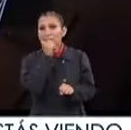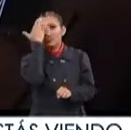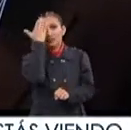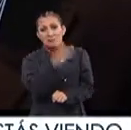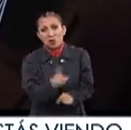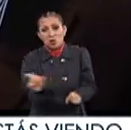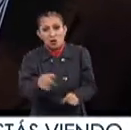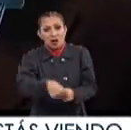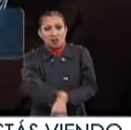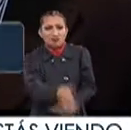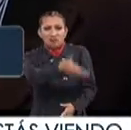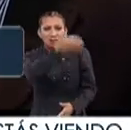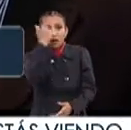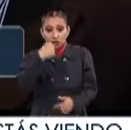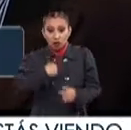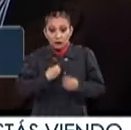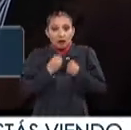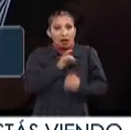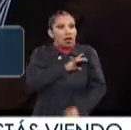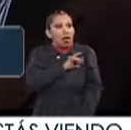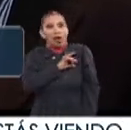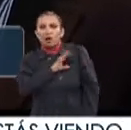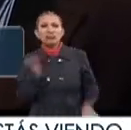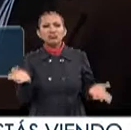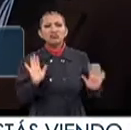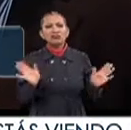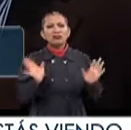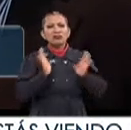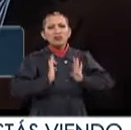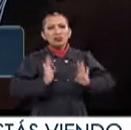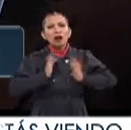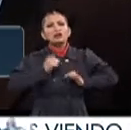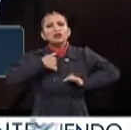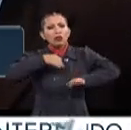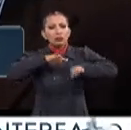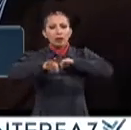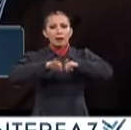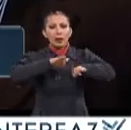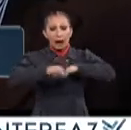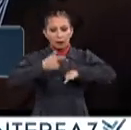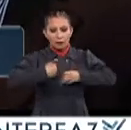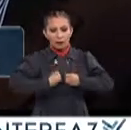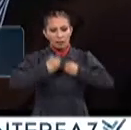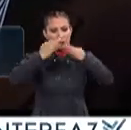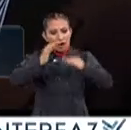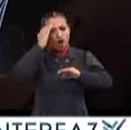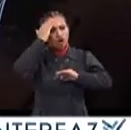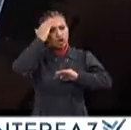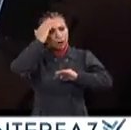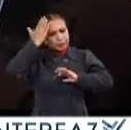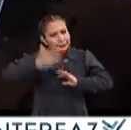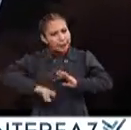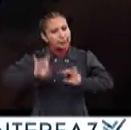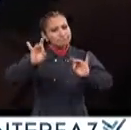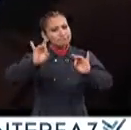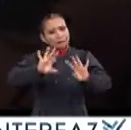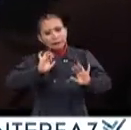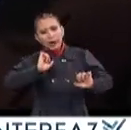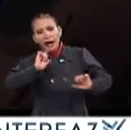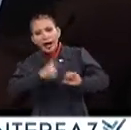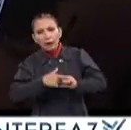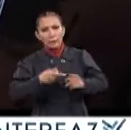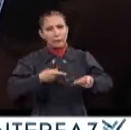predecir Eso no significa que voy a vivir con miedo Sino que voy a trabajar por vivir con conocimiento y por vivir